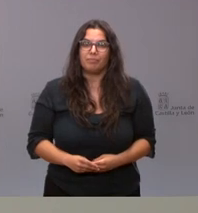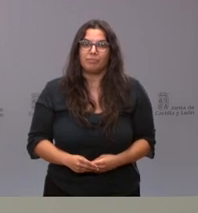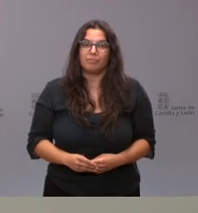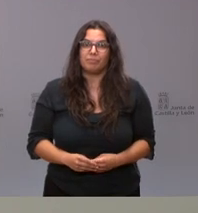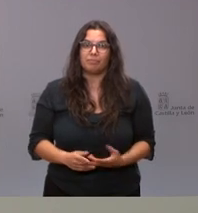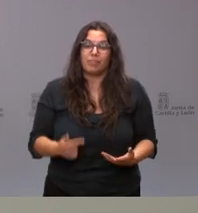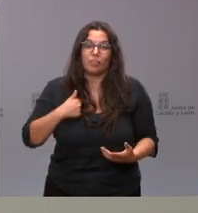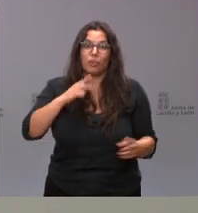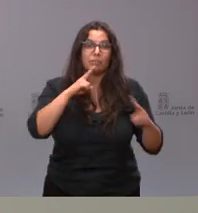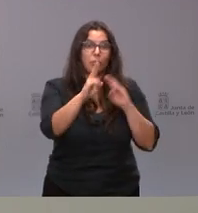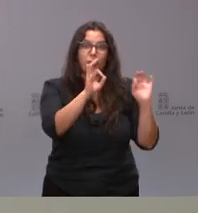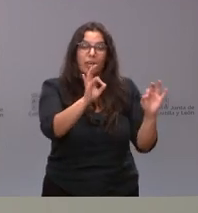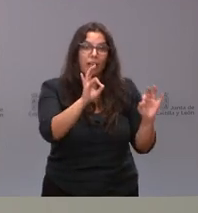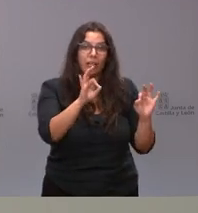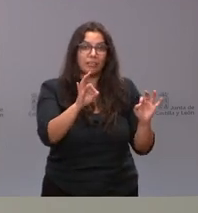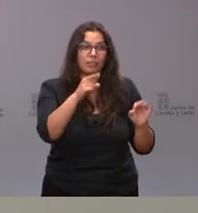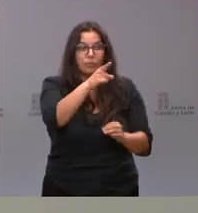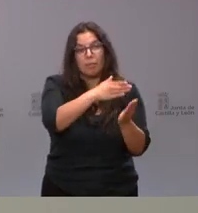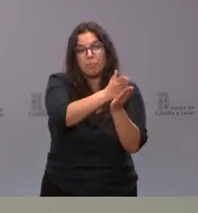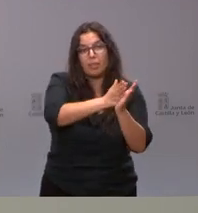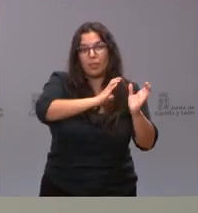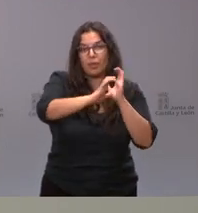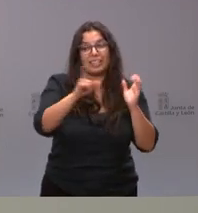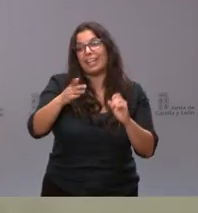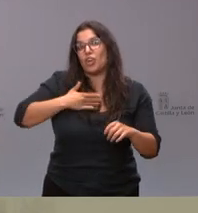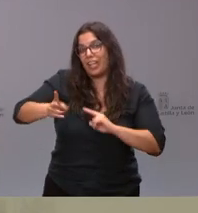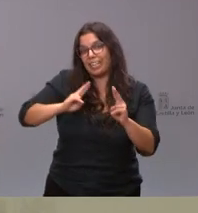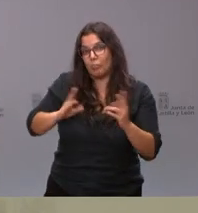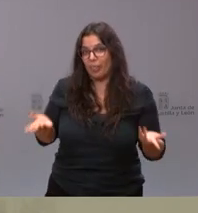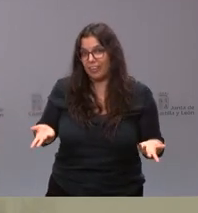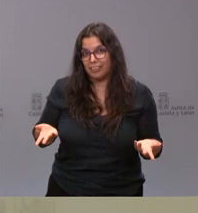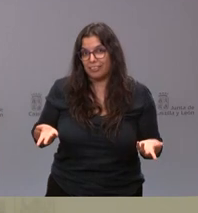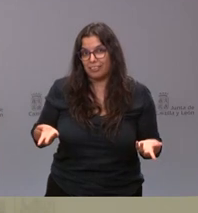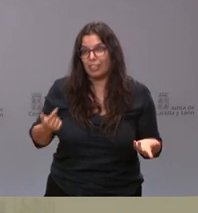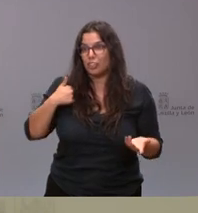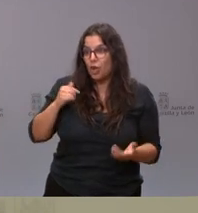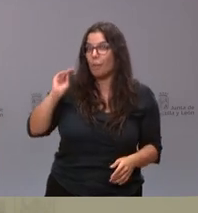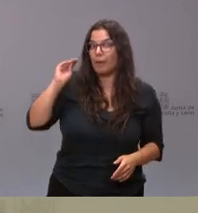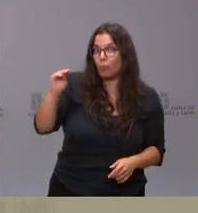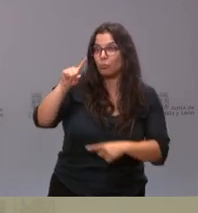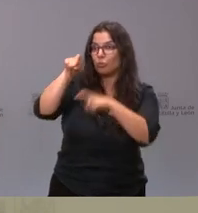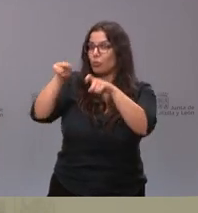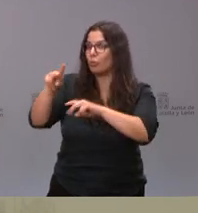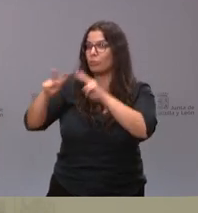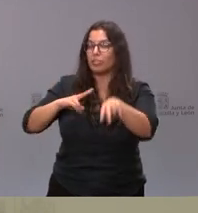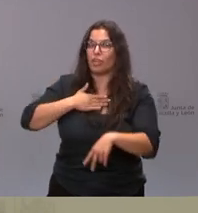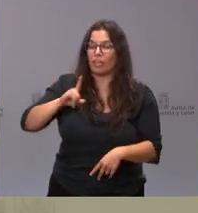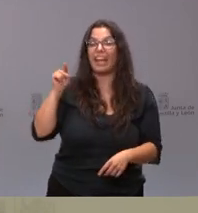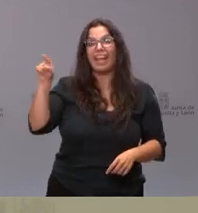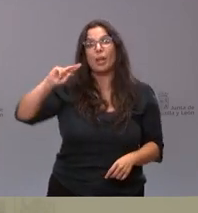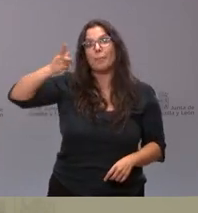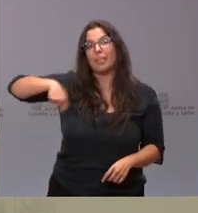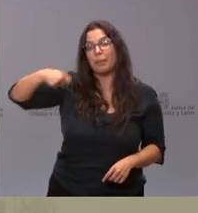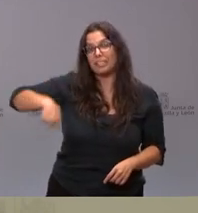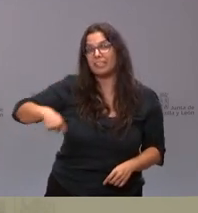usted, lógicamente, es el medio de comunicación. Usted no quiere responder a lo que yo le estoy diciendo. Lo que ha dicho García Gallardo ¿es